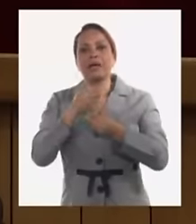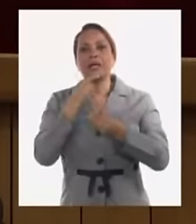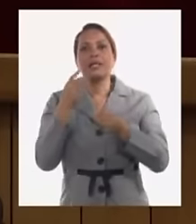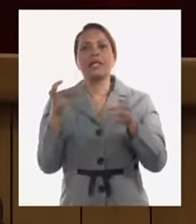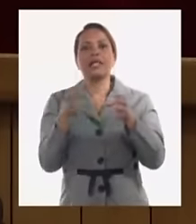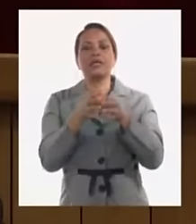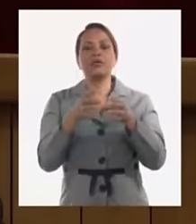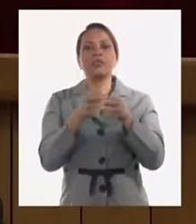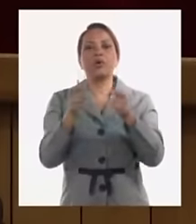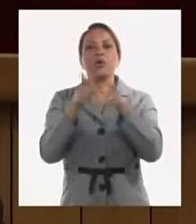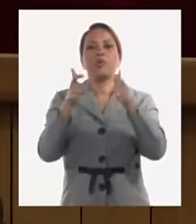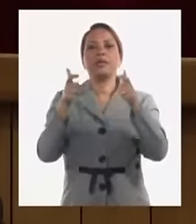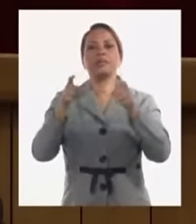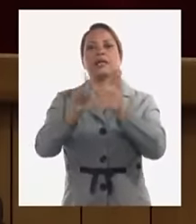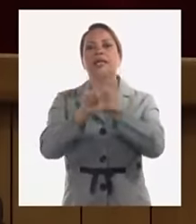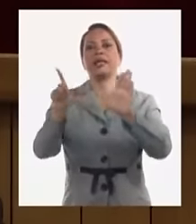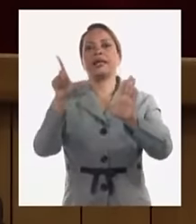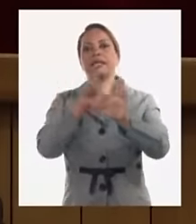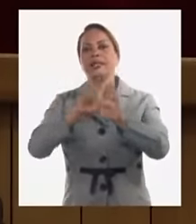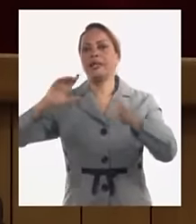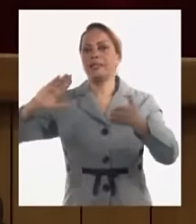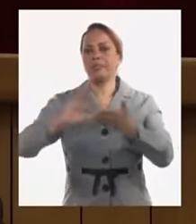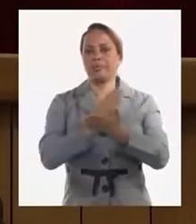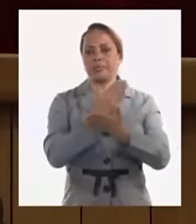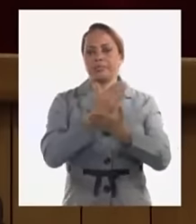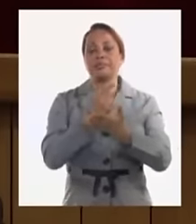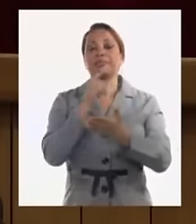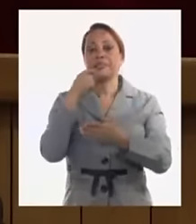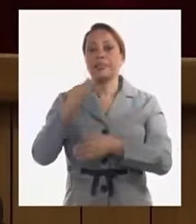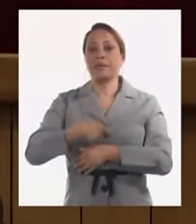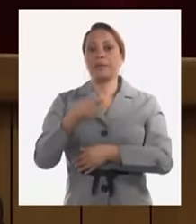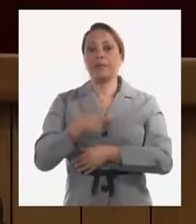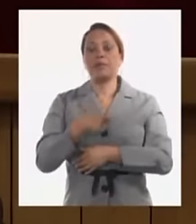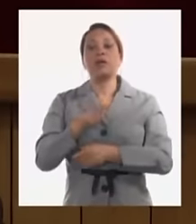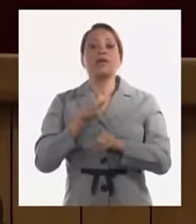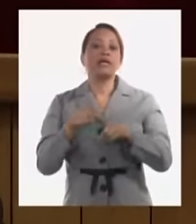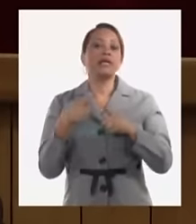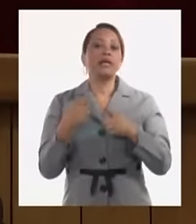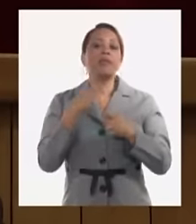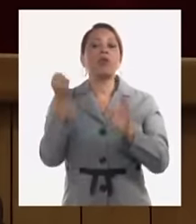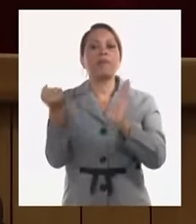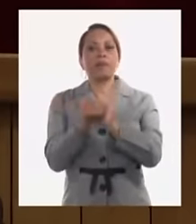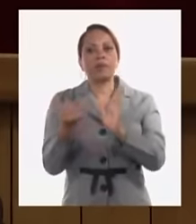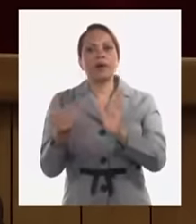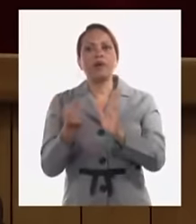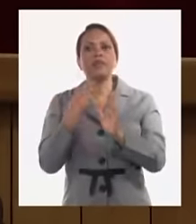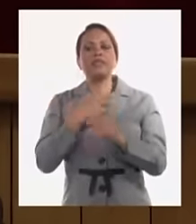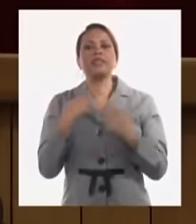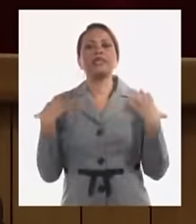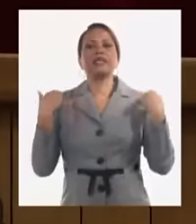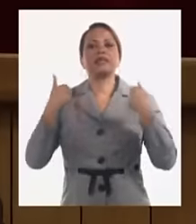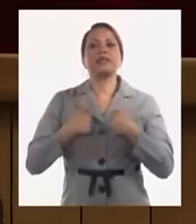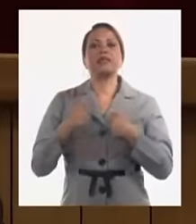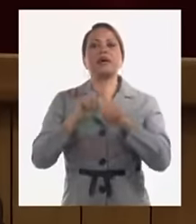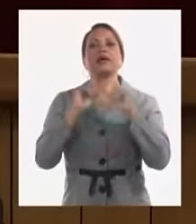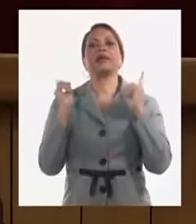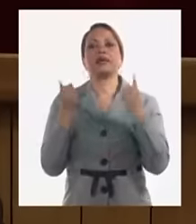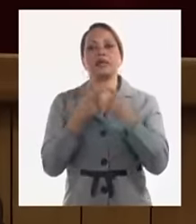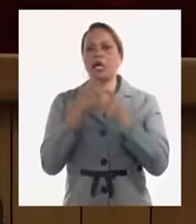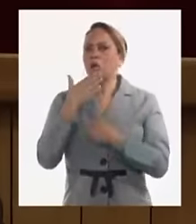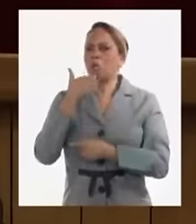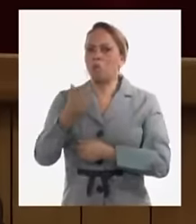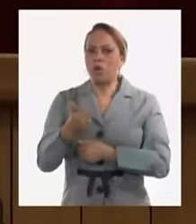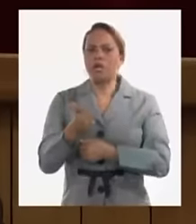incremento de las ilegalidades de la corrupción y para eso hemos aprobado unas directivas generales muy buenas se han